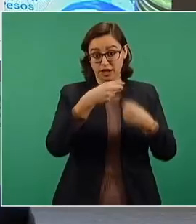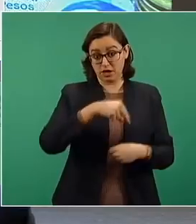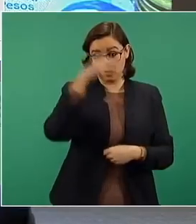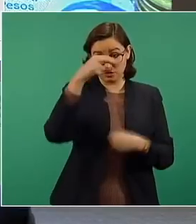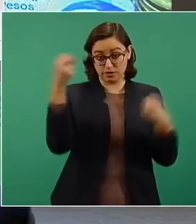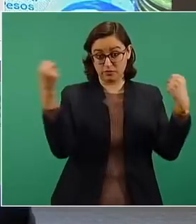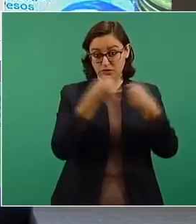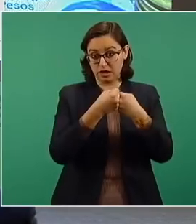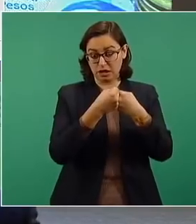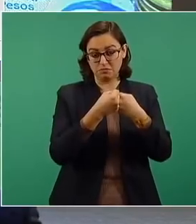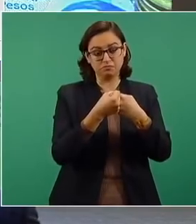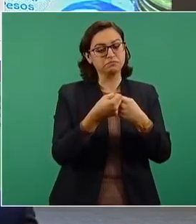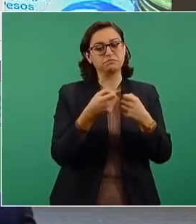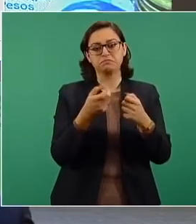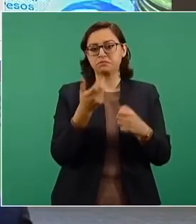año.